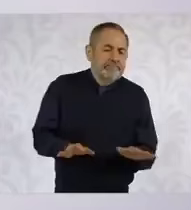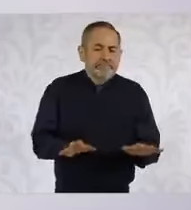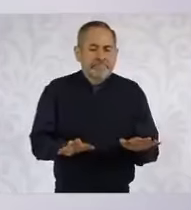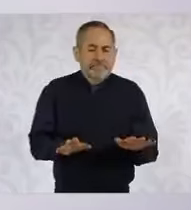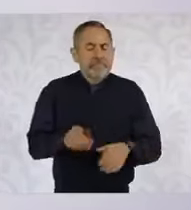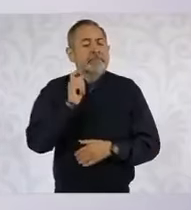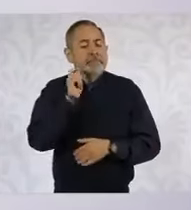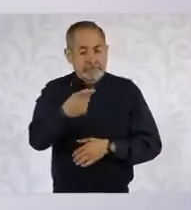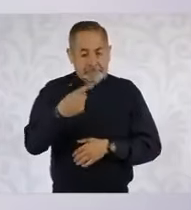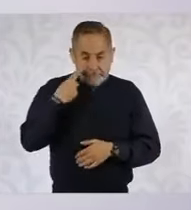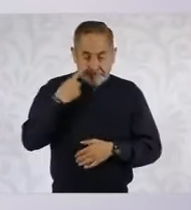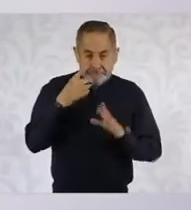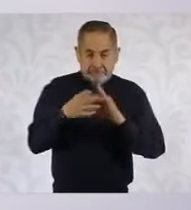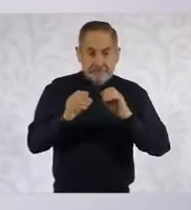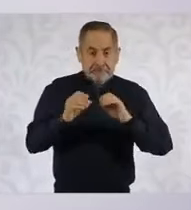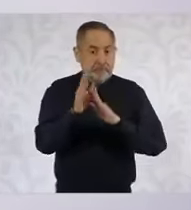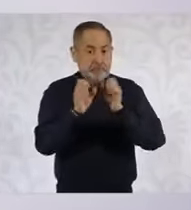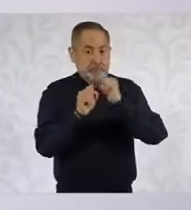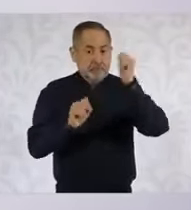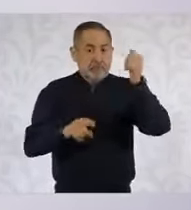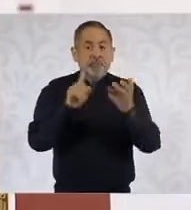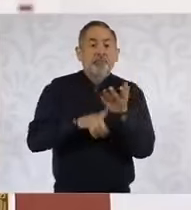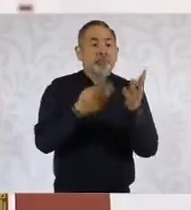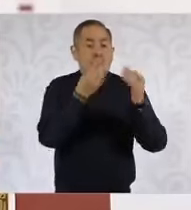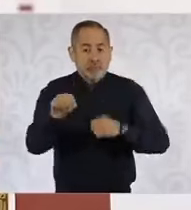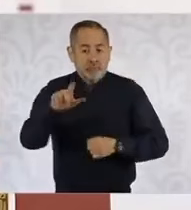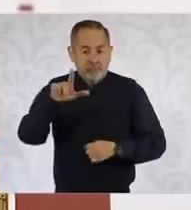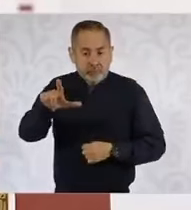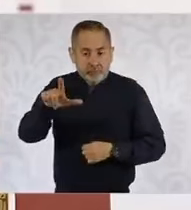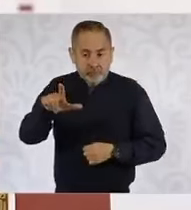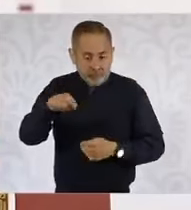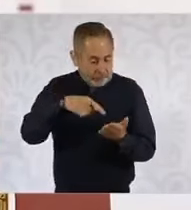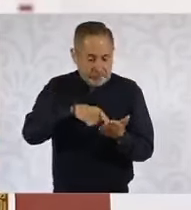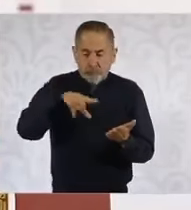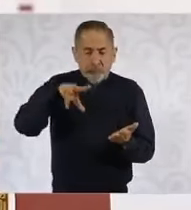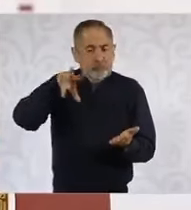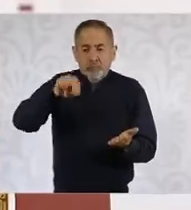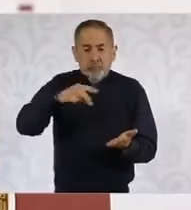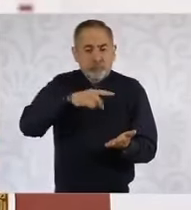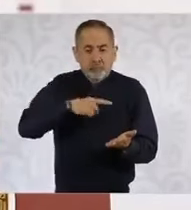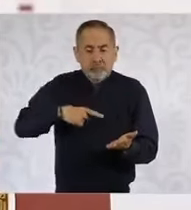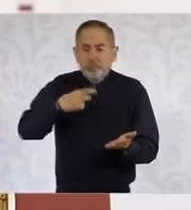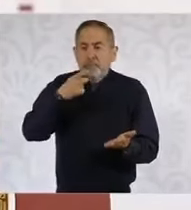La Constitución del 17 no permitía reelección en ningún cargo. Claro,